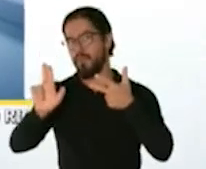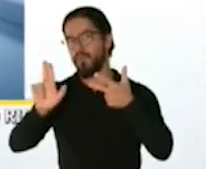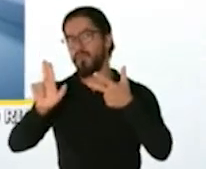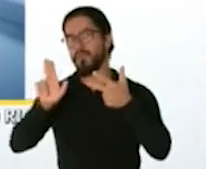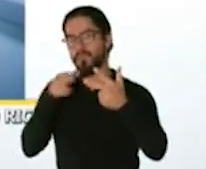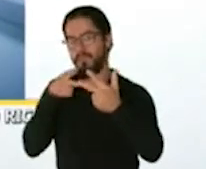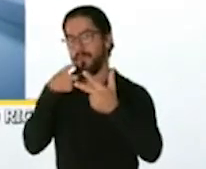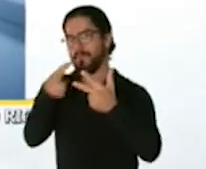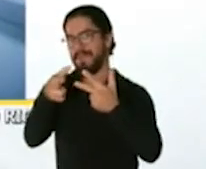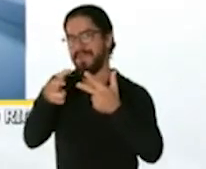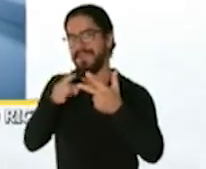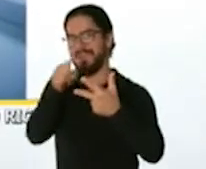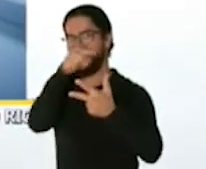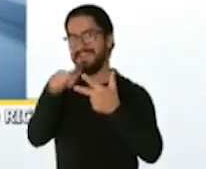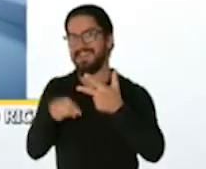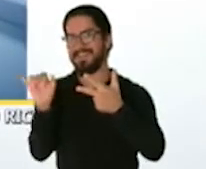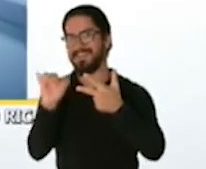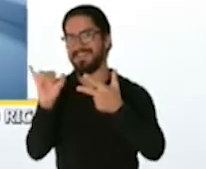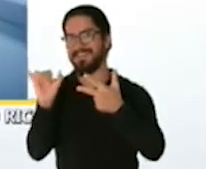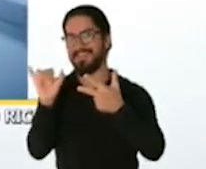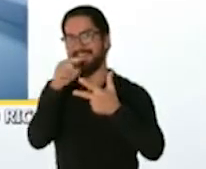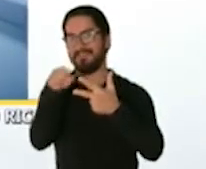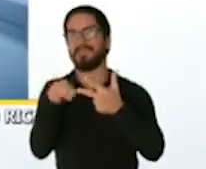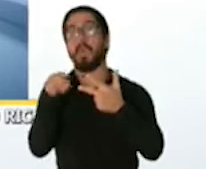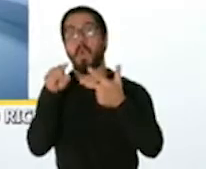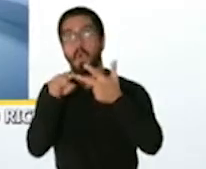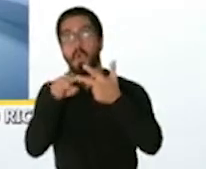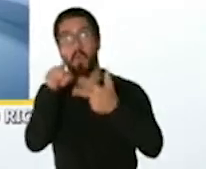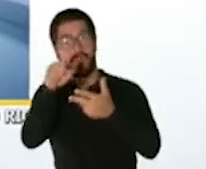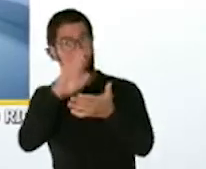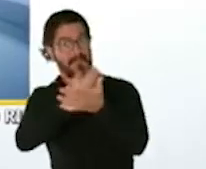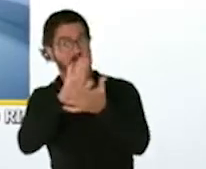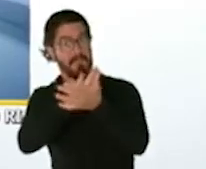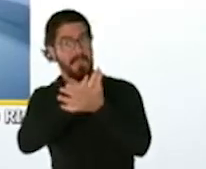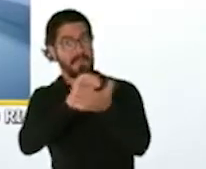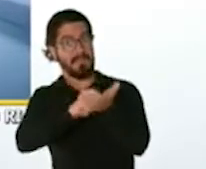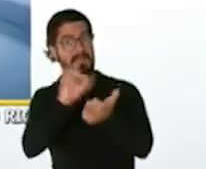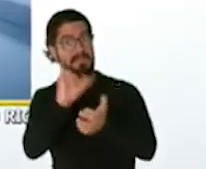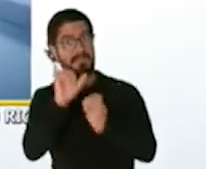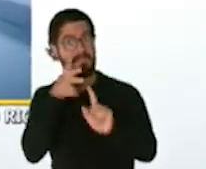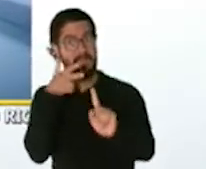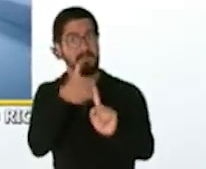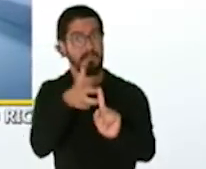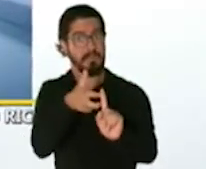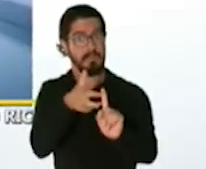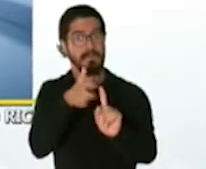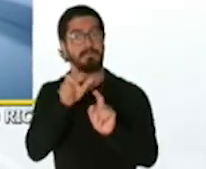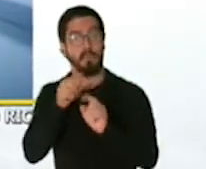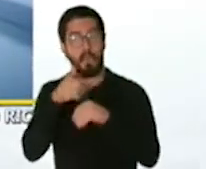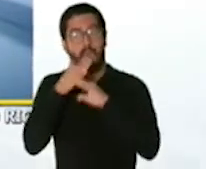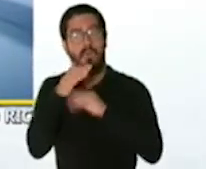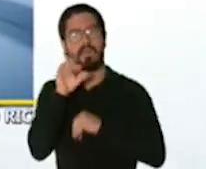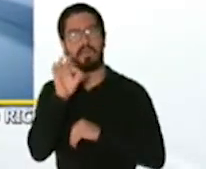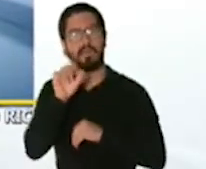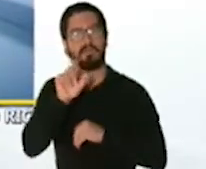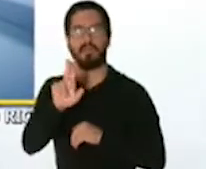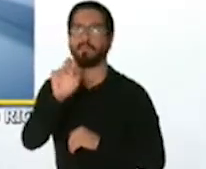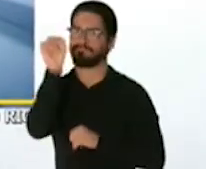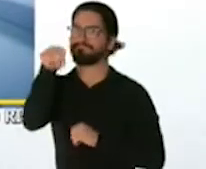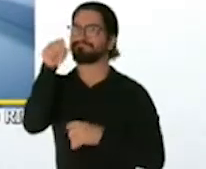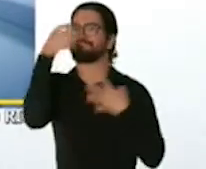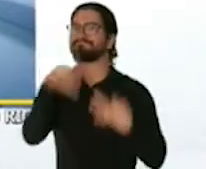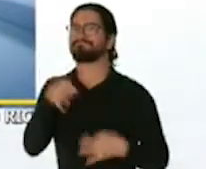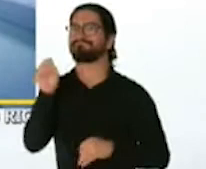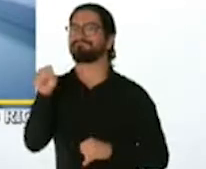mismo o sea que el colegio también está vacunando contra la influenza definitivamente que bien y doctor usted como